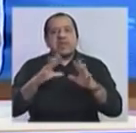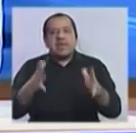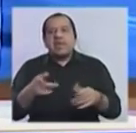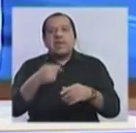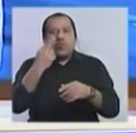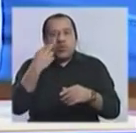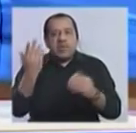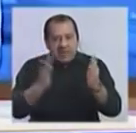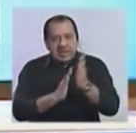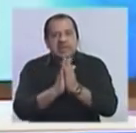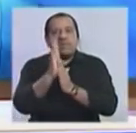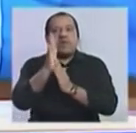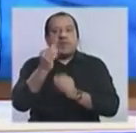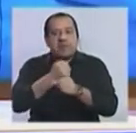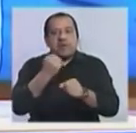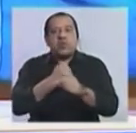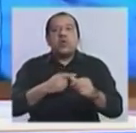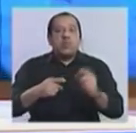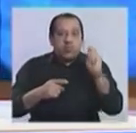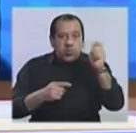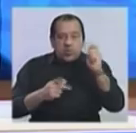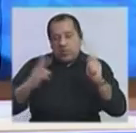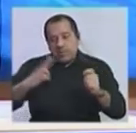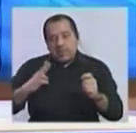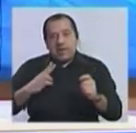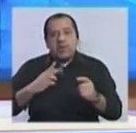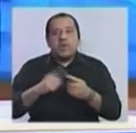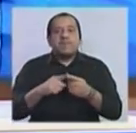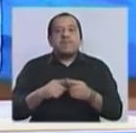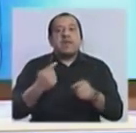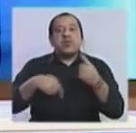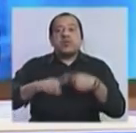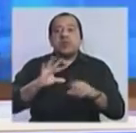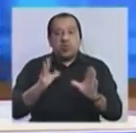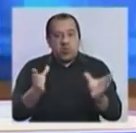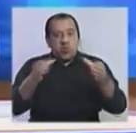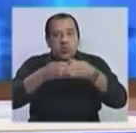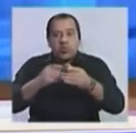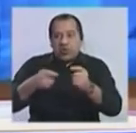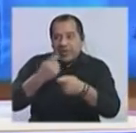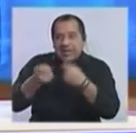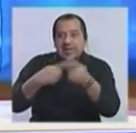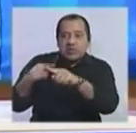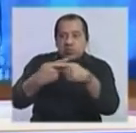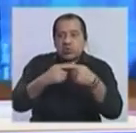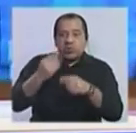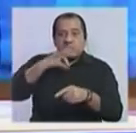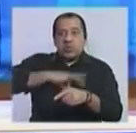que afectan el empleo, no solo en el sector público, sino también en el sector privado. Y con los consejos de salarios erosionados va a haber